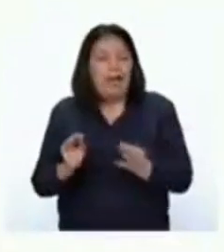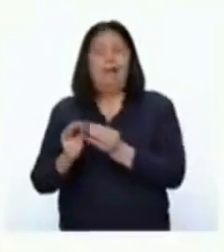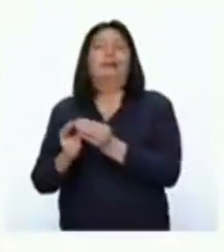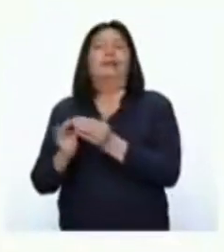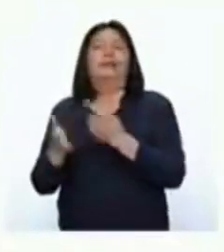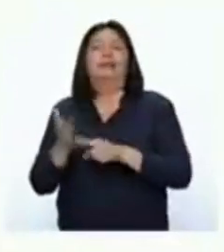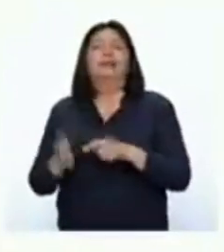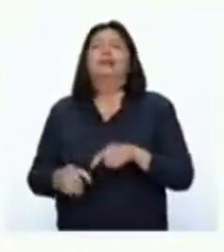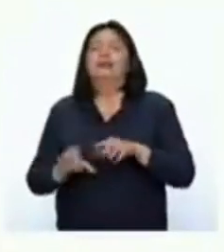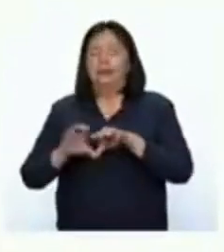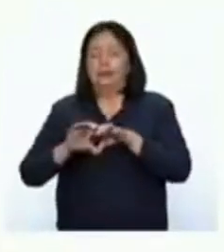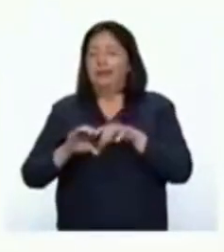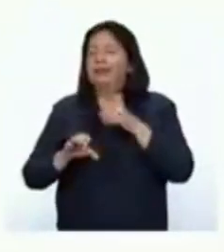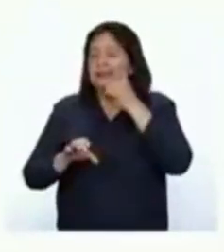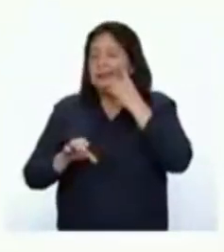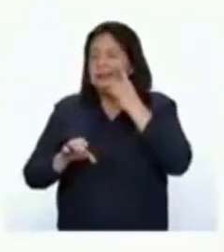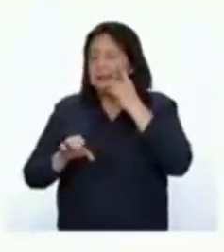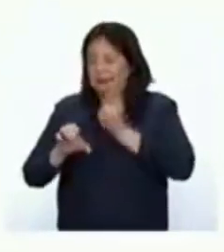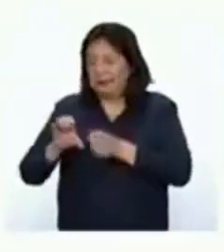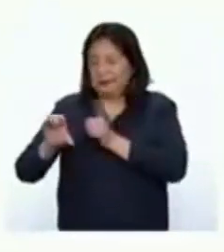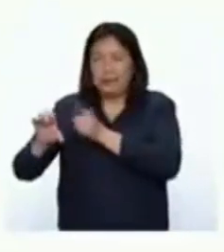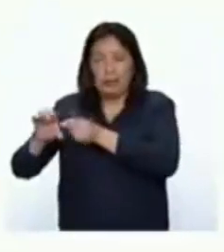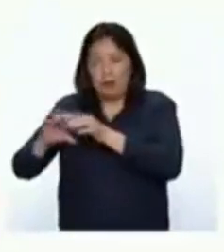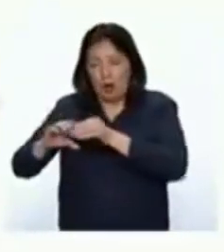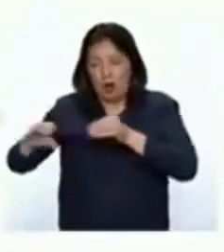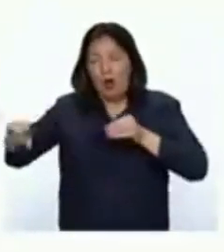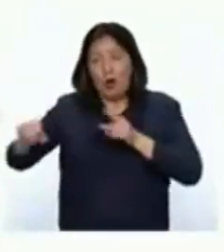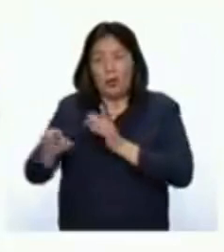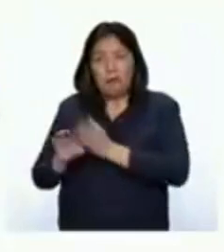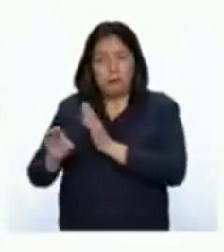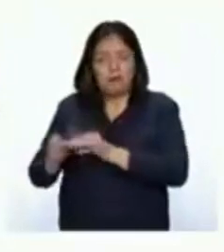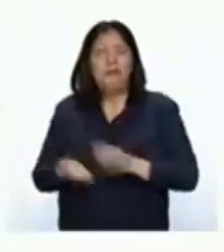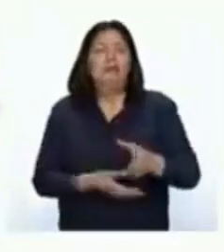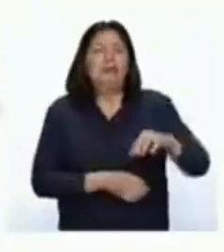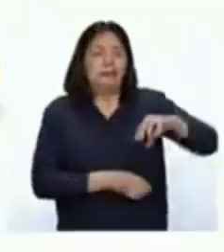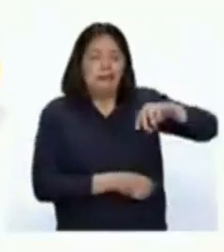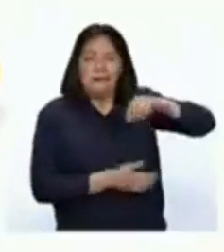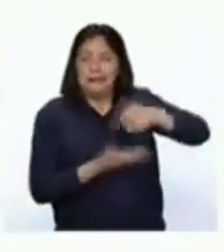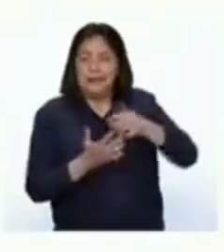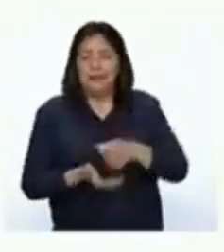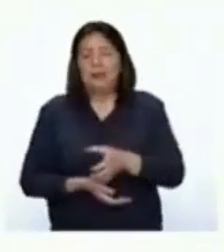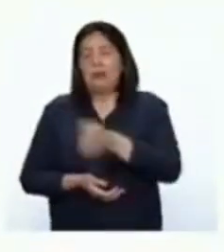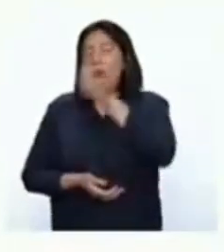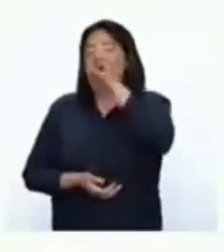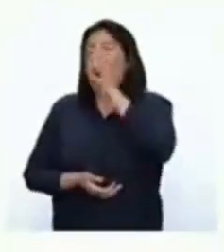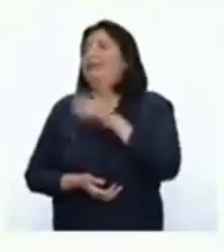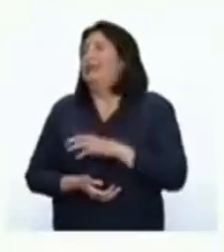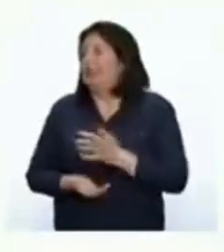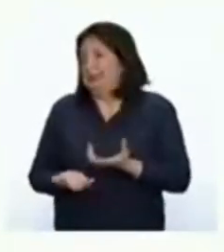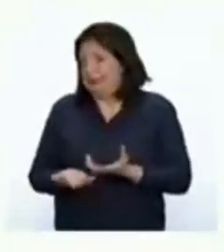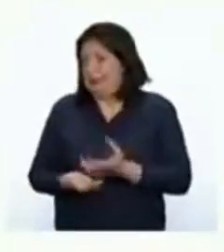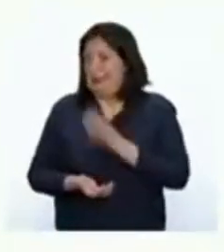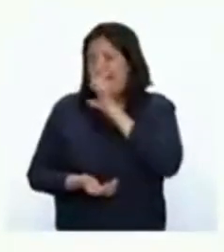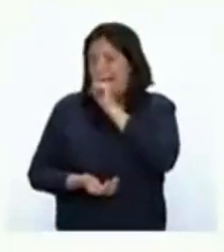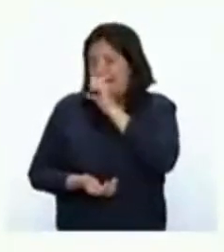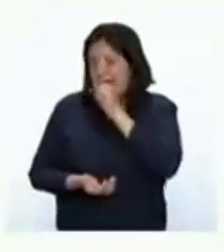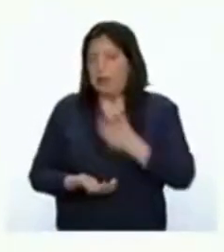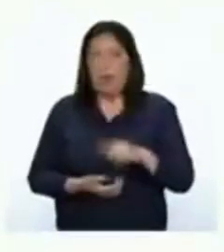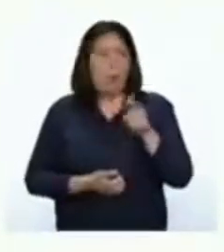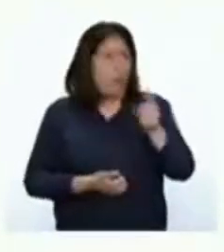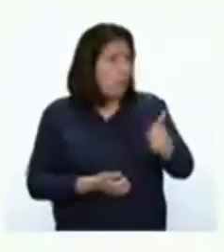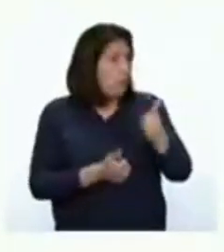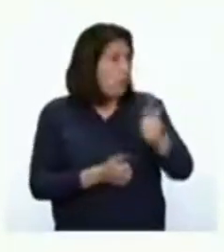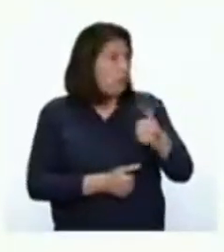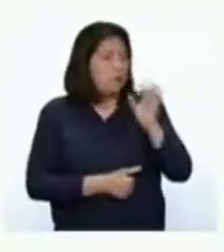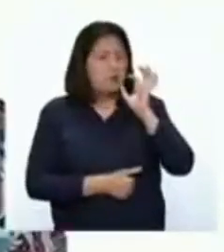poco de cebolla china picada, sal y para tomar un jugo de naranja. Muy bien, Marta. Eso me suena a un gran y